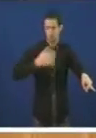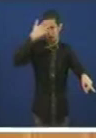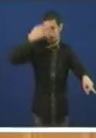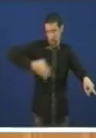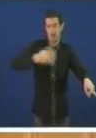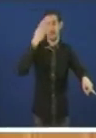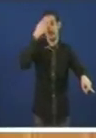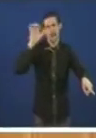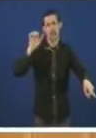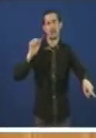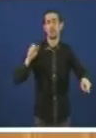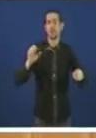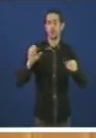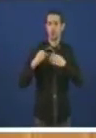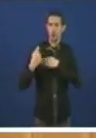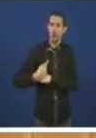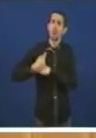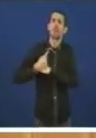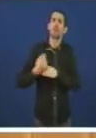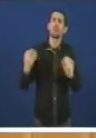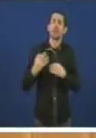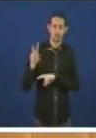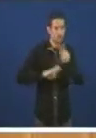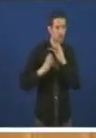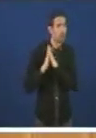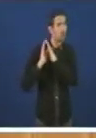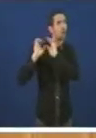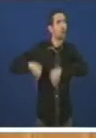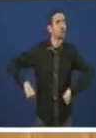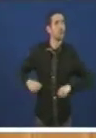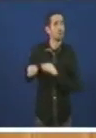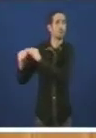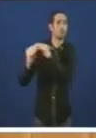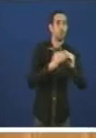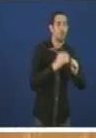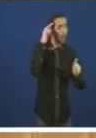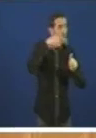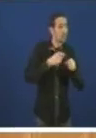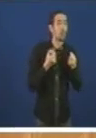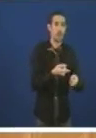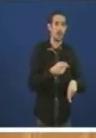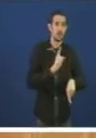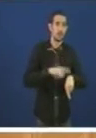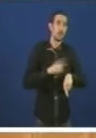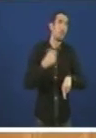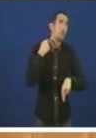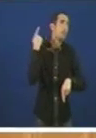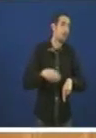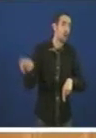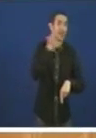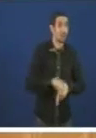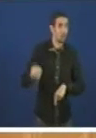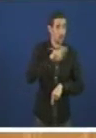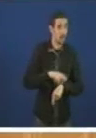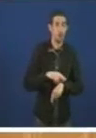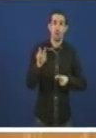de que a nosa obriga é buscar consenso na procura de recuperar o tempo perdido buscar a folla de ruta